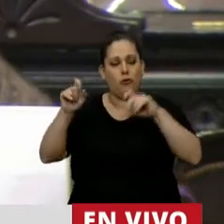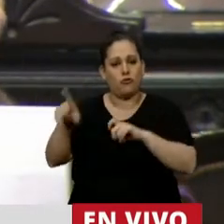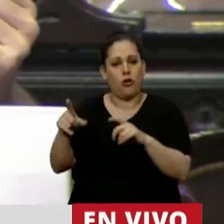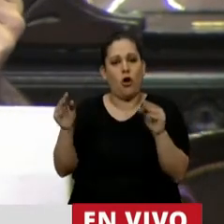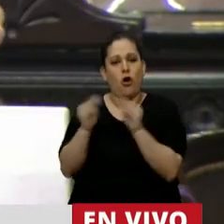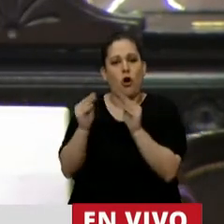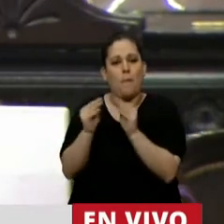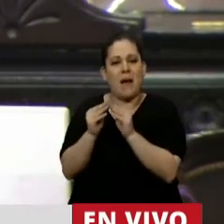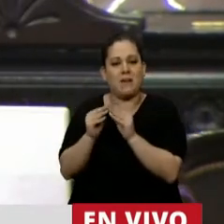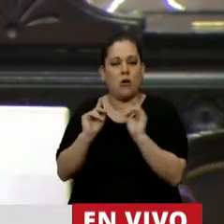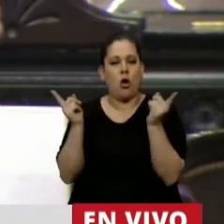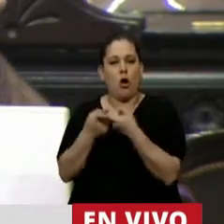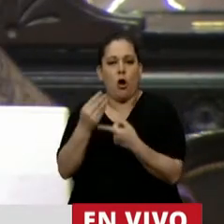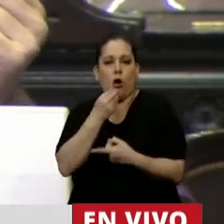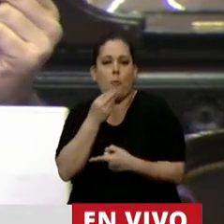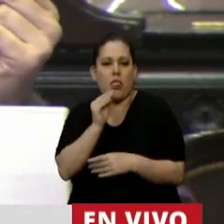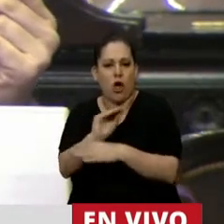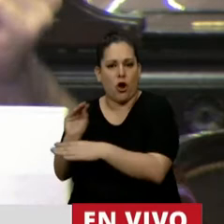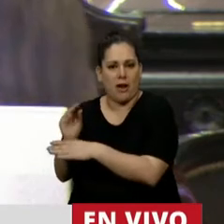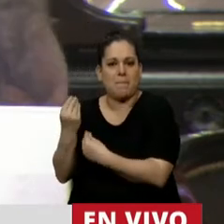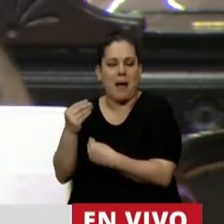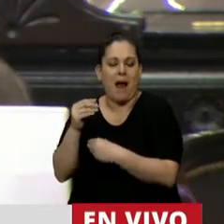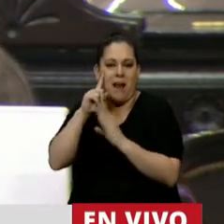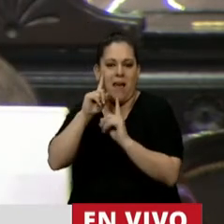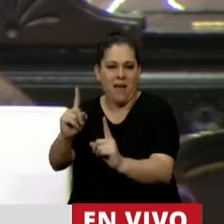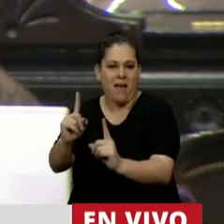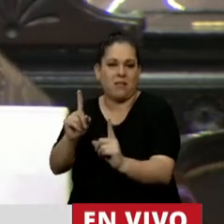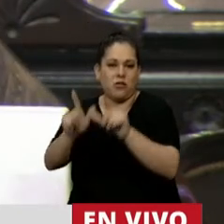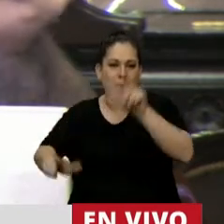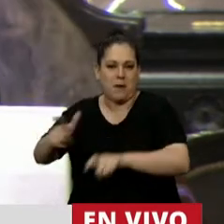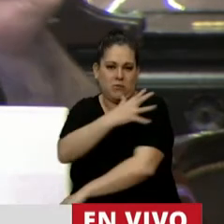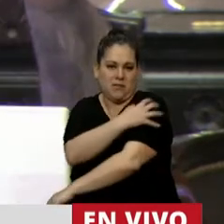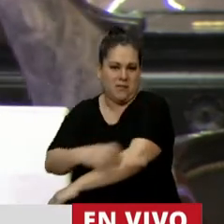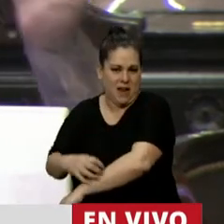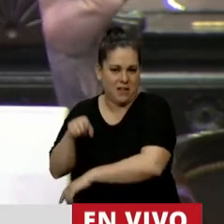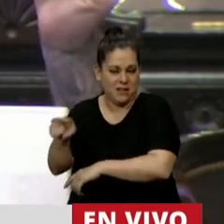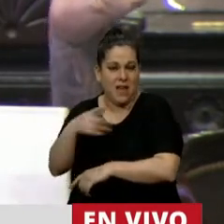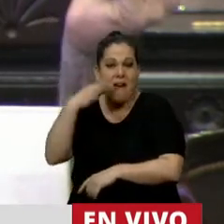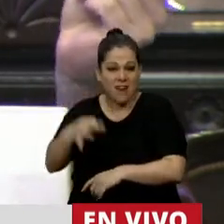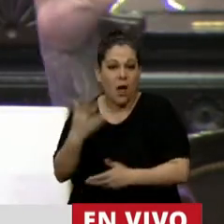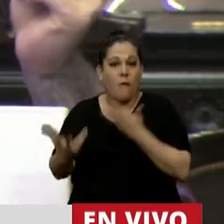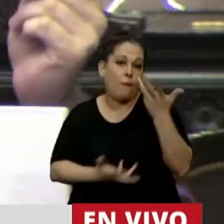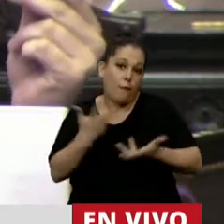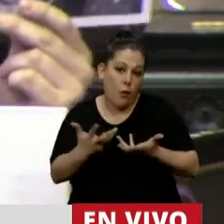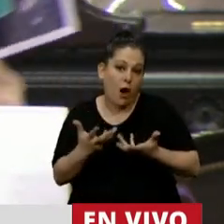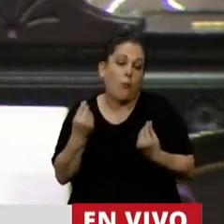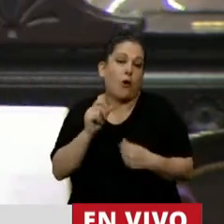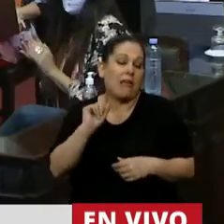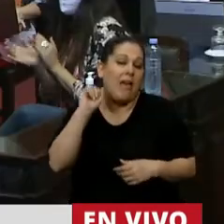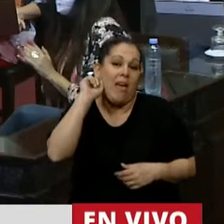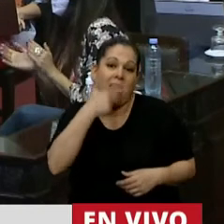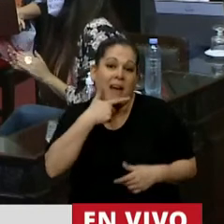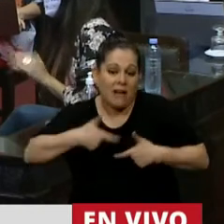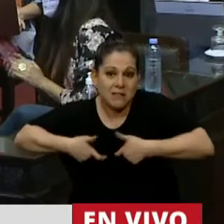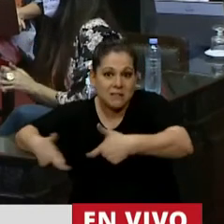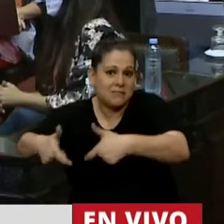populares que tanto trabajo hacen por nuestros barrios, que por cierto lo hacen con fuego porque el gas natural a los